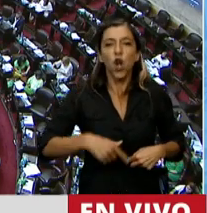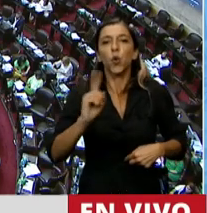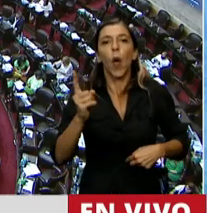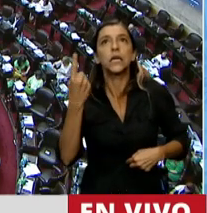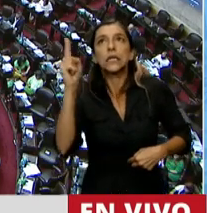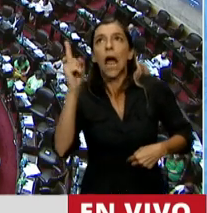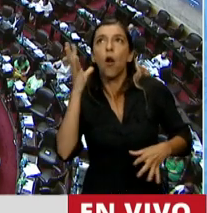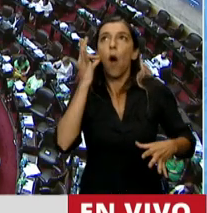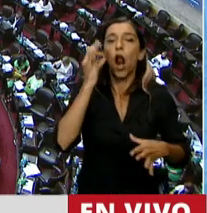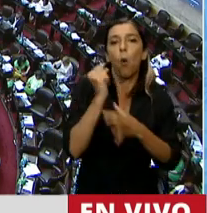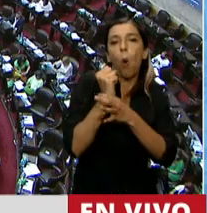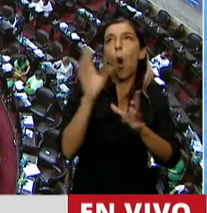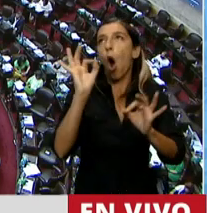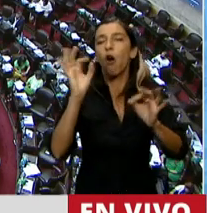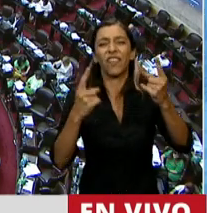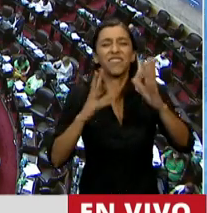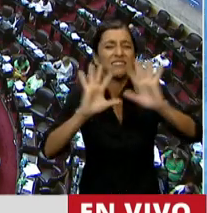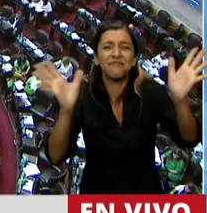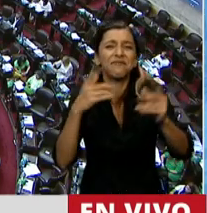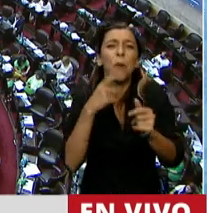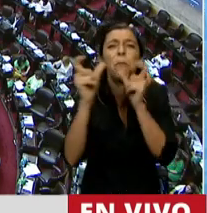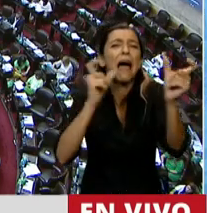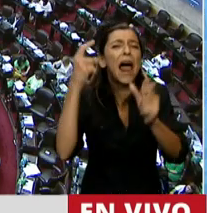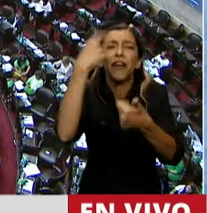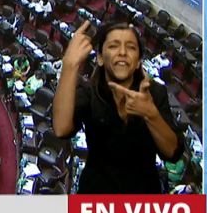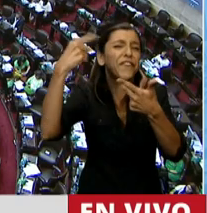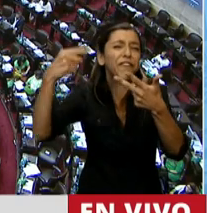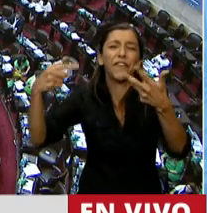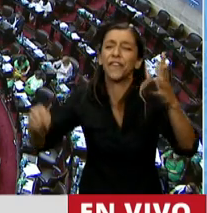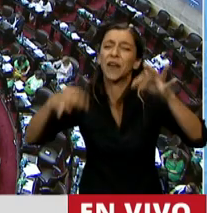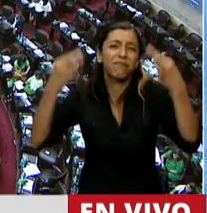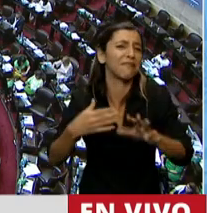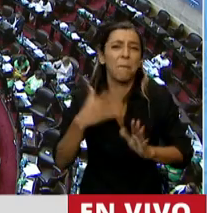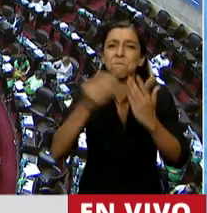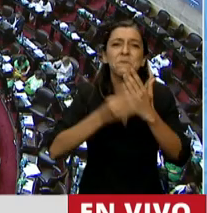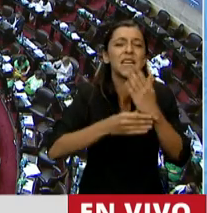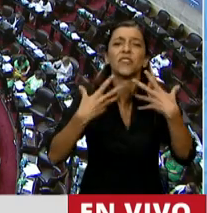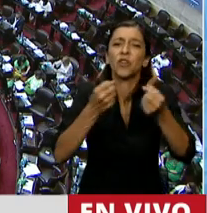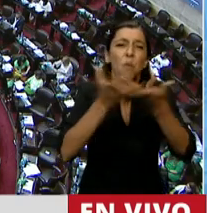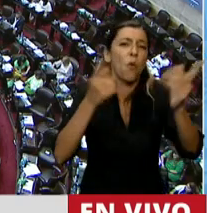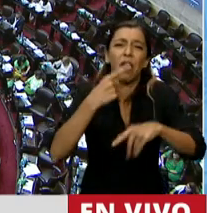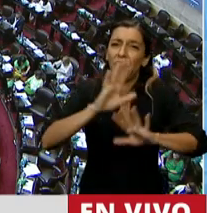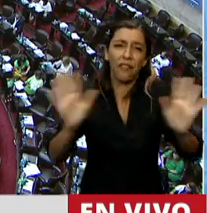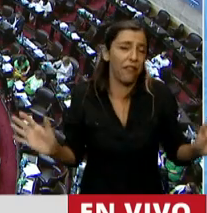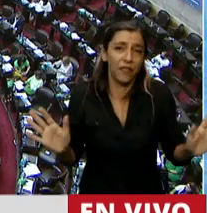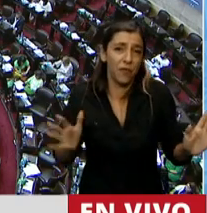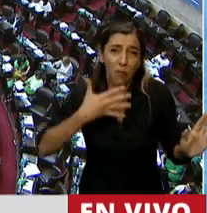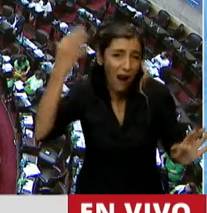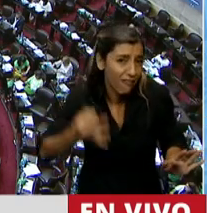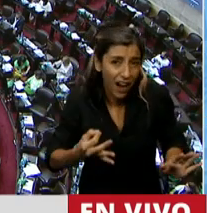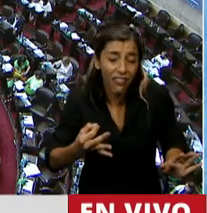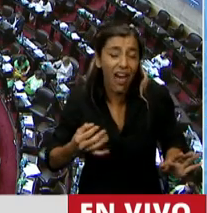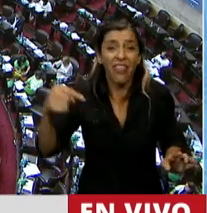esto porque salió de la boca del ministro de Salud Pública. Se está concibiendo una